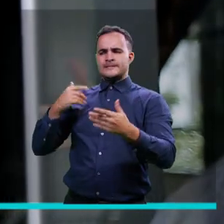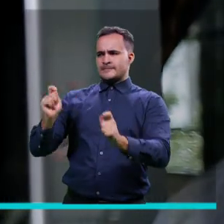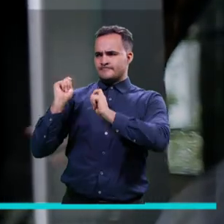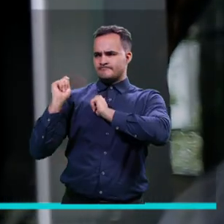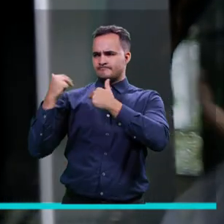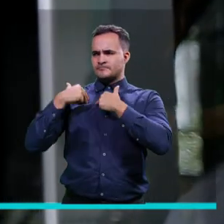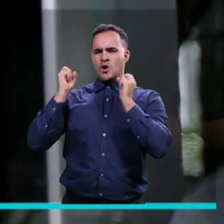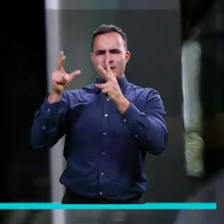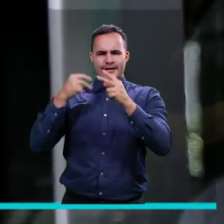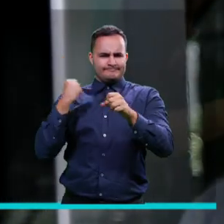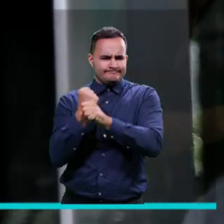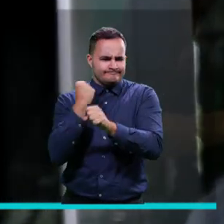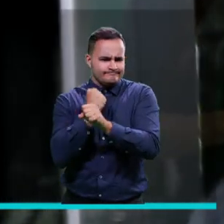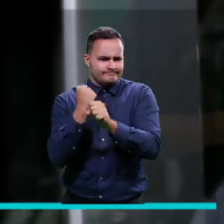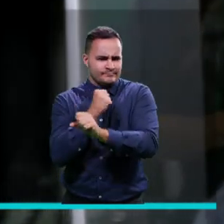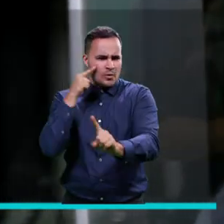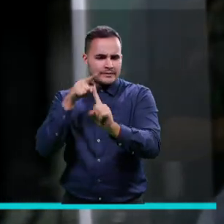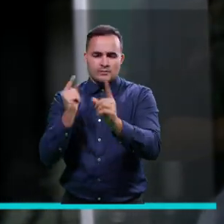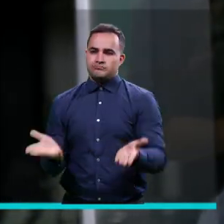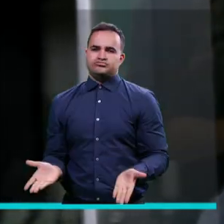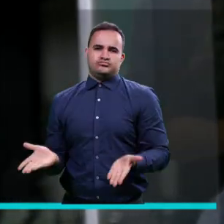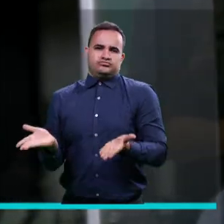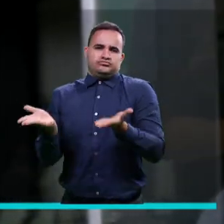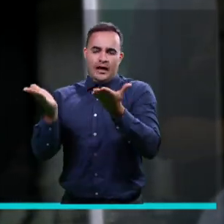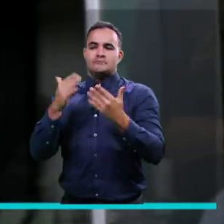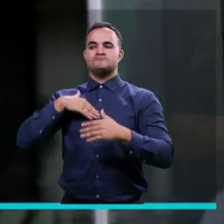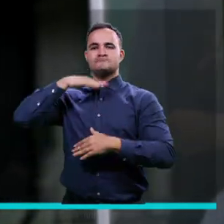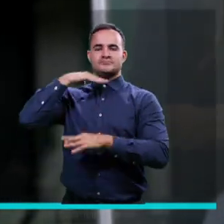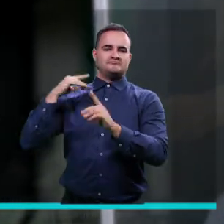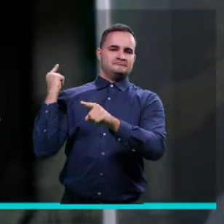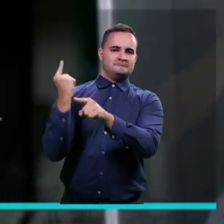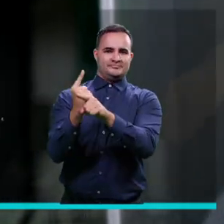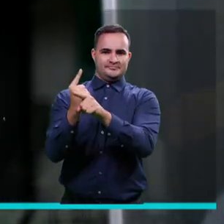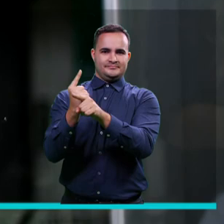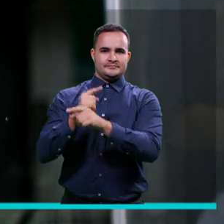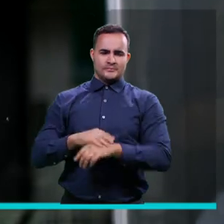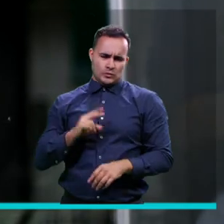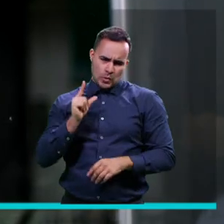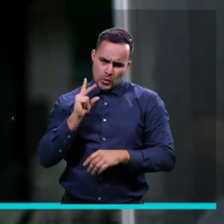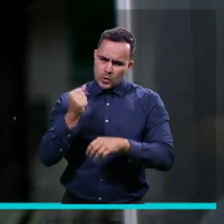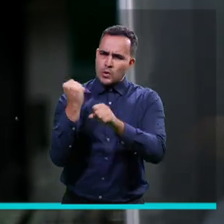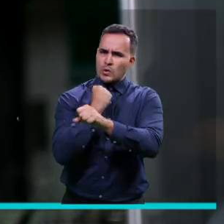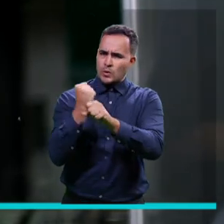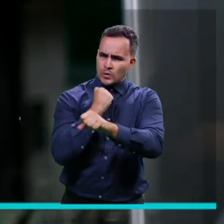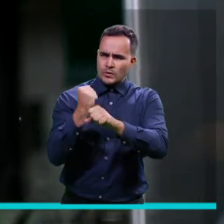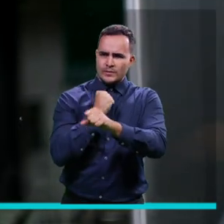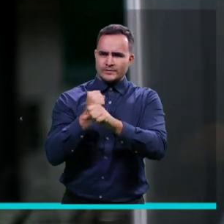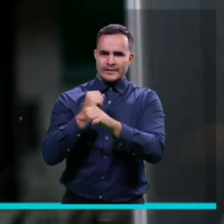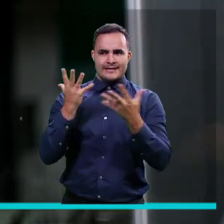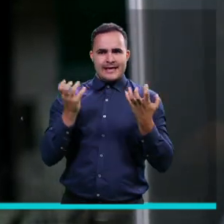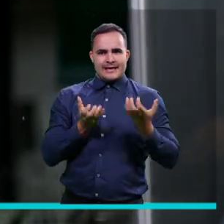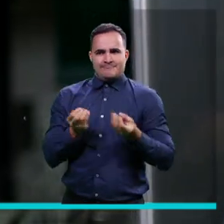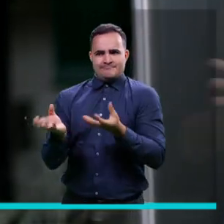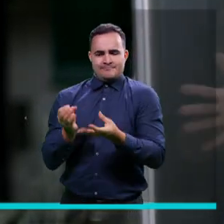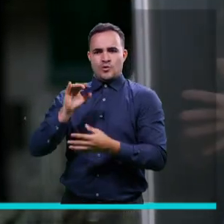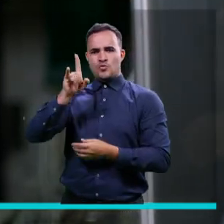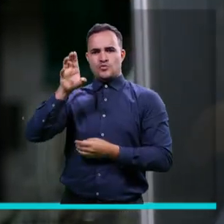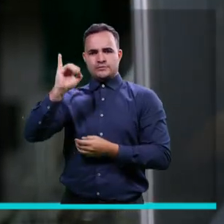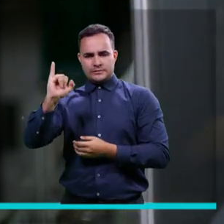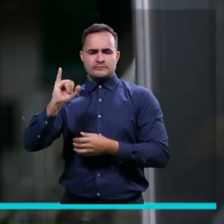de ampliar la capacidad instalada en las unidades de cuidados intensivos. Y después de un arduo trabajo en conjunto con las IPS